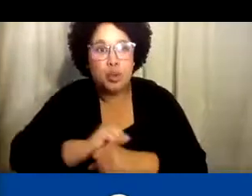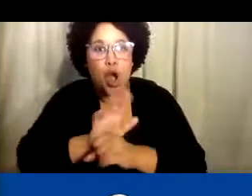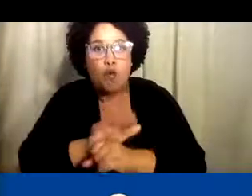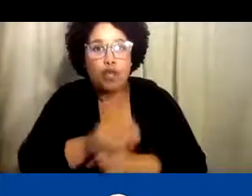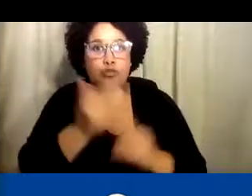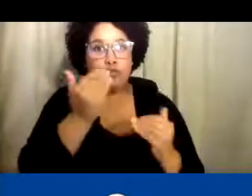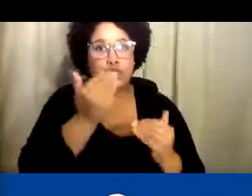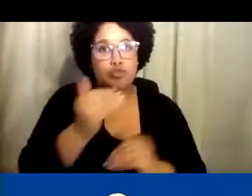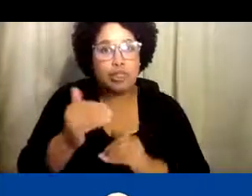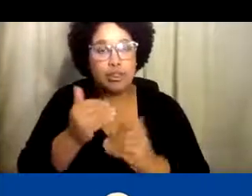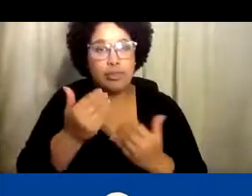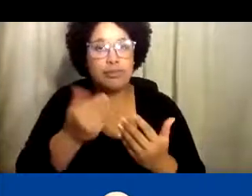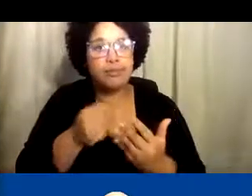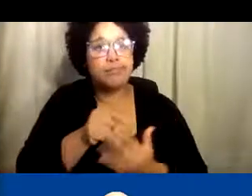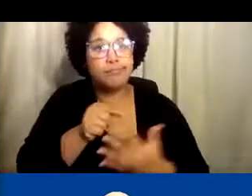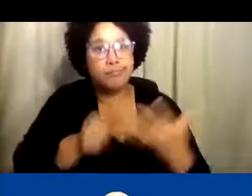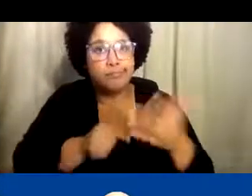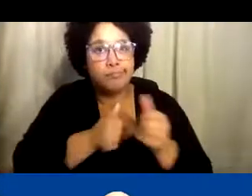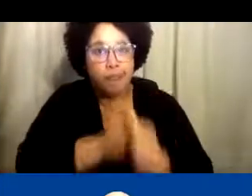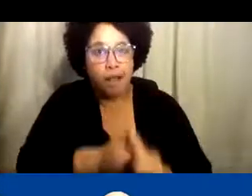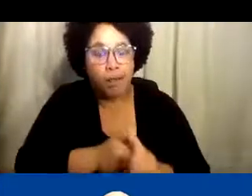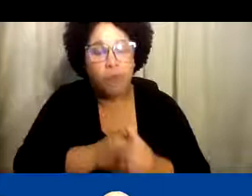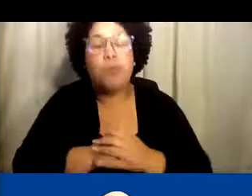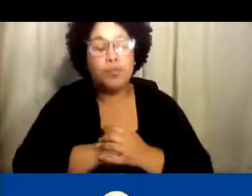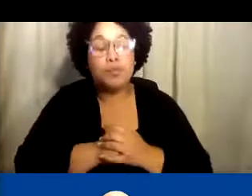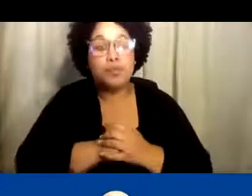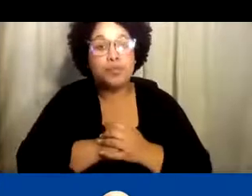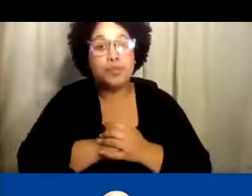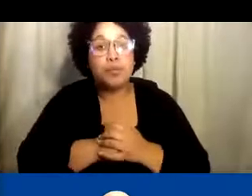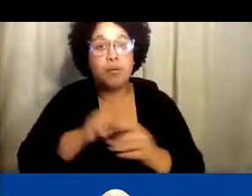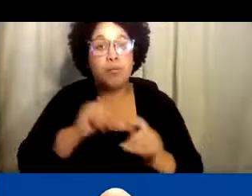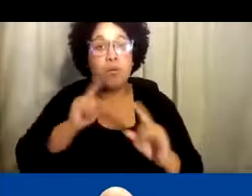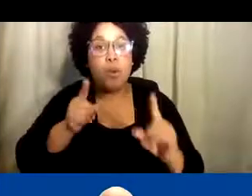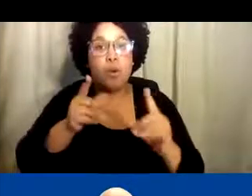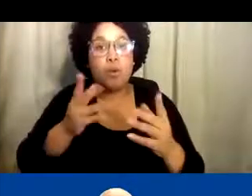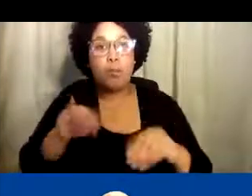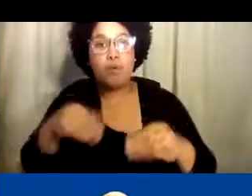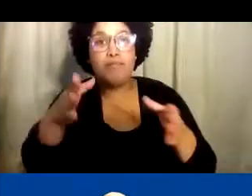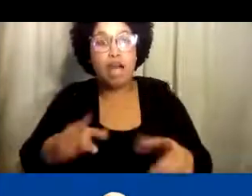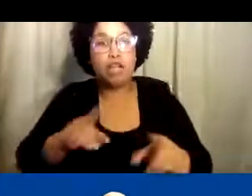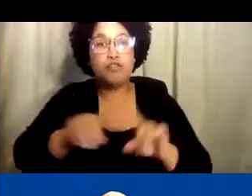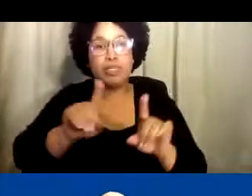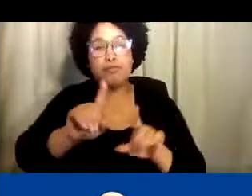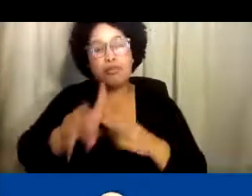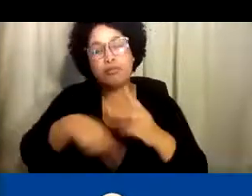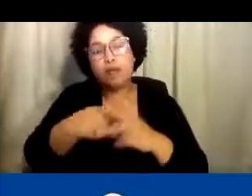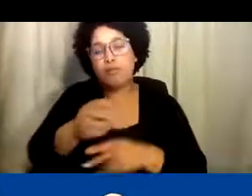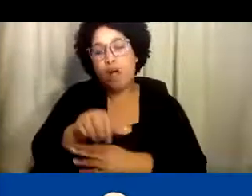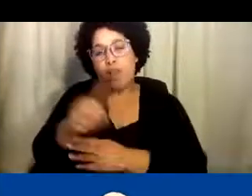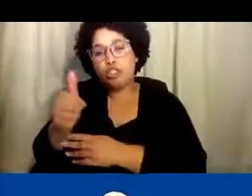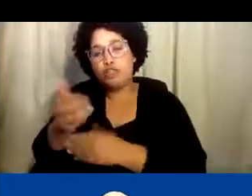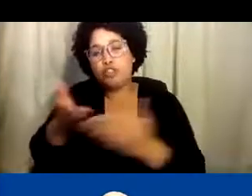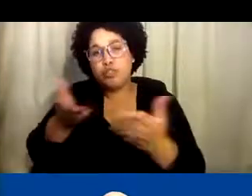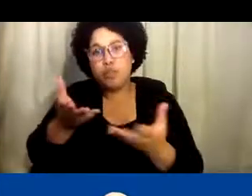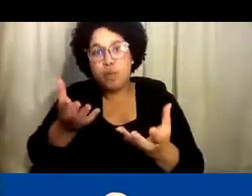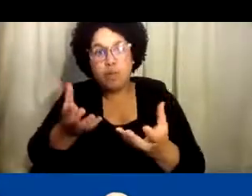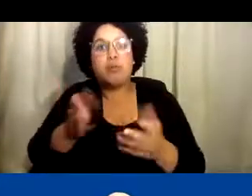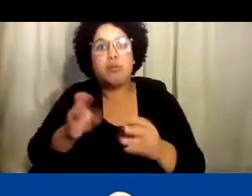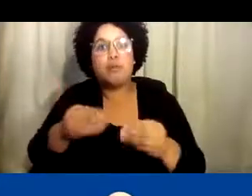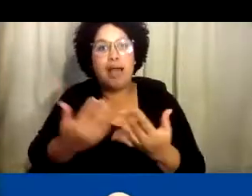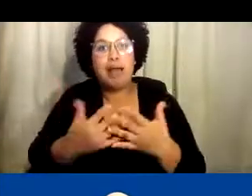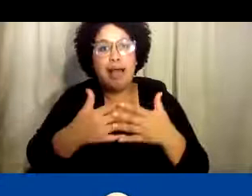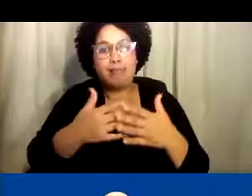entremos a este nuevo mundo, por así decir, queremos asegurarnos que estemos proveyendo la oportunidad para proveedores de servicios alternativos,